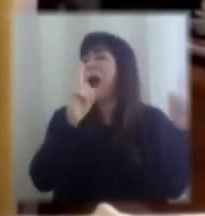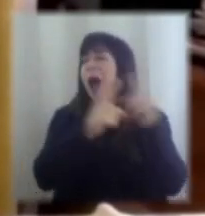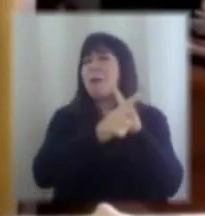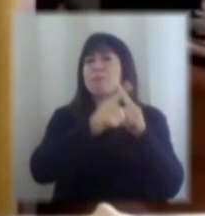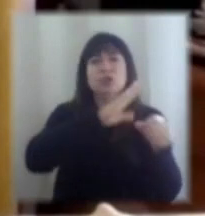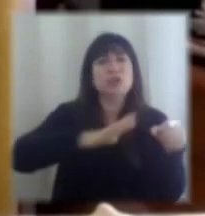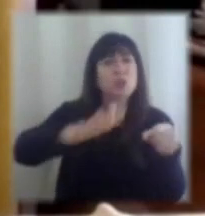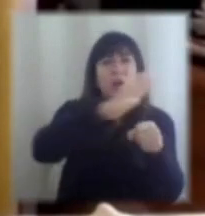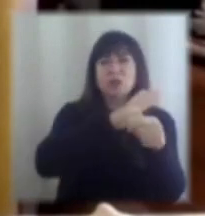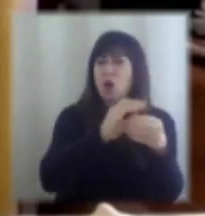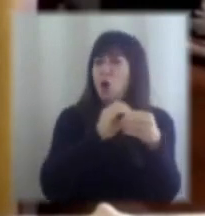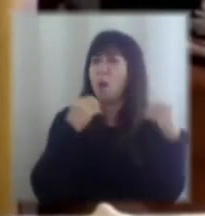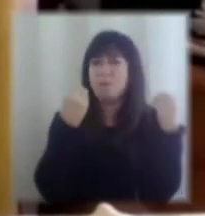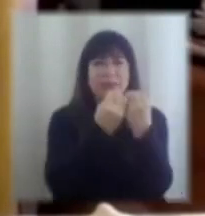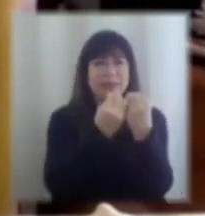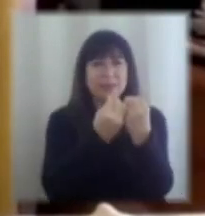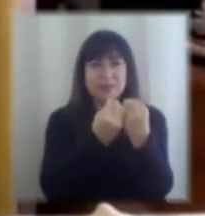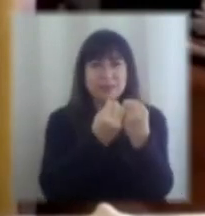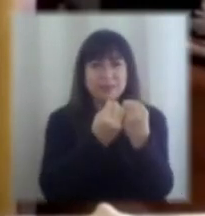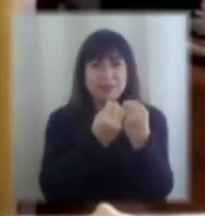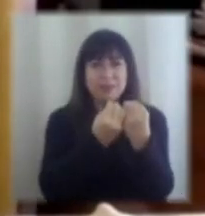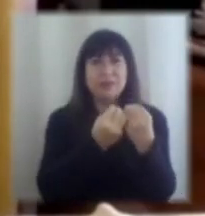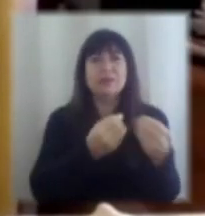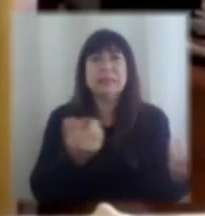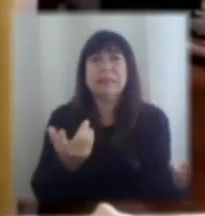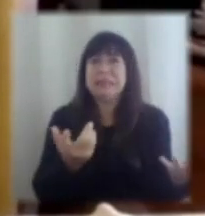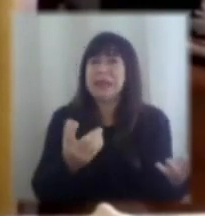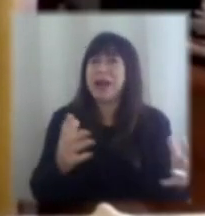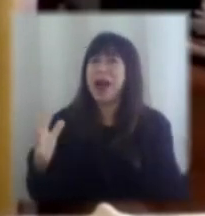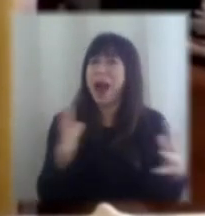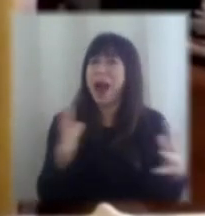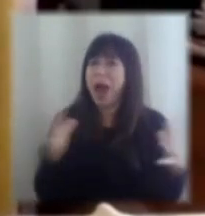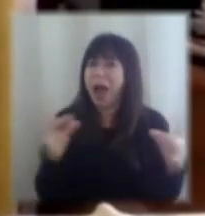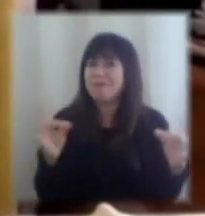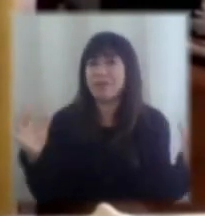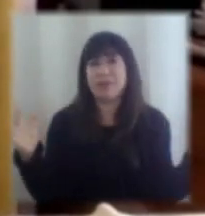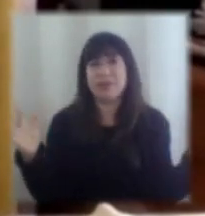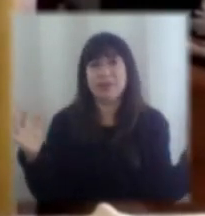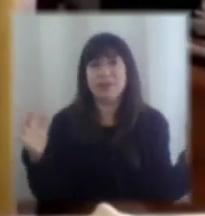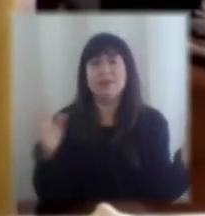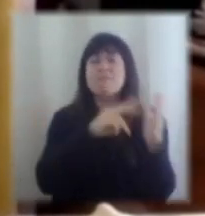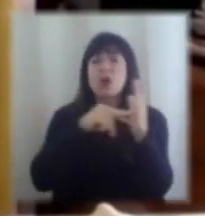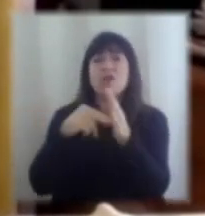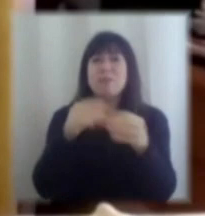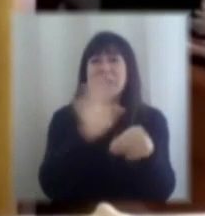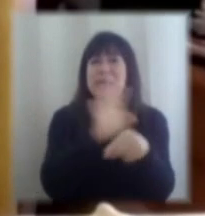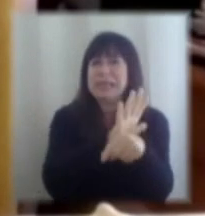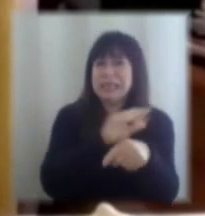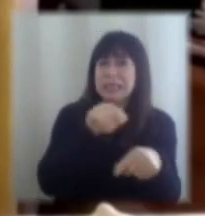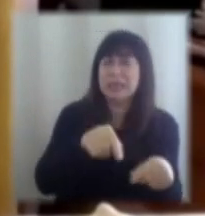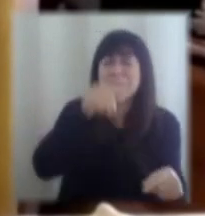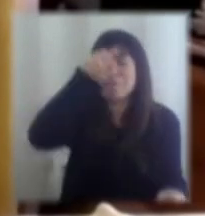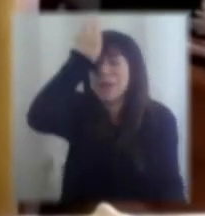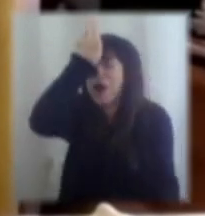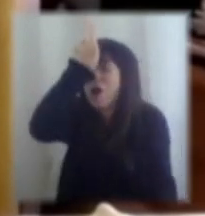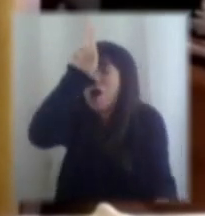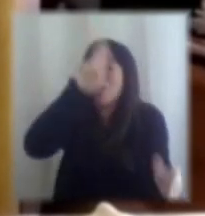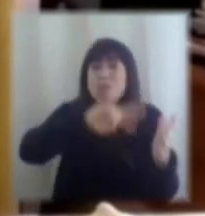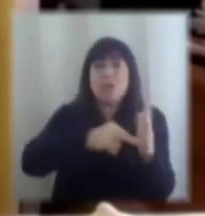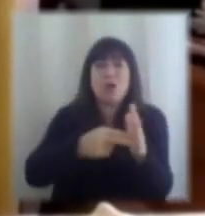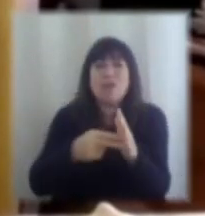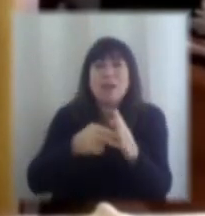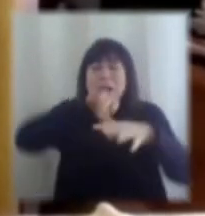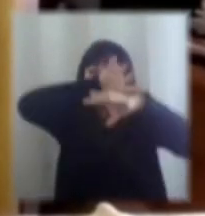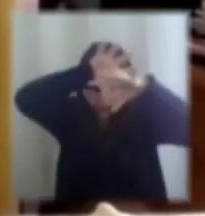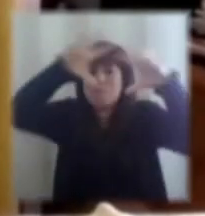Yo creo que es fundamental ver y calibrar la magnitud de esta crisis, que, como tú bien dices, es la peor crisis que ha tenido el